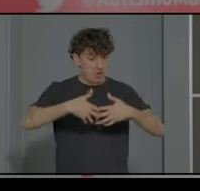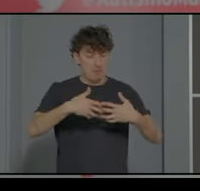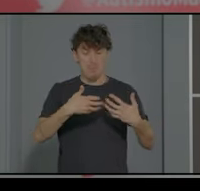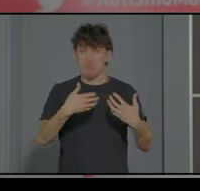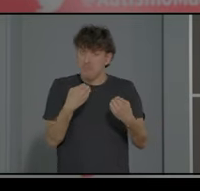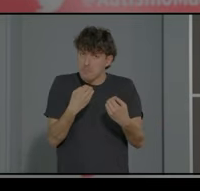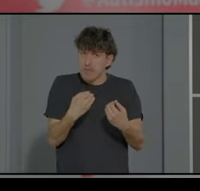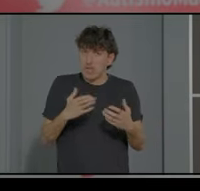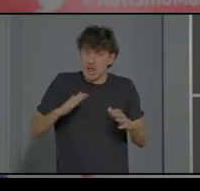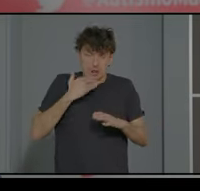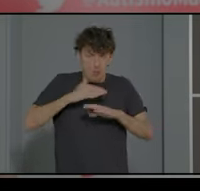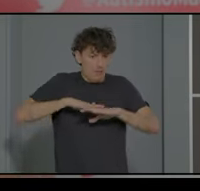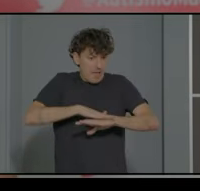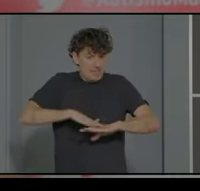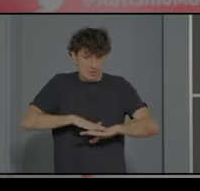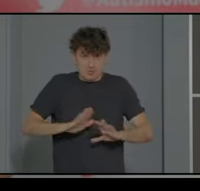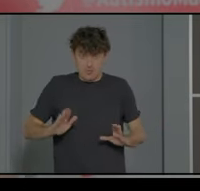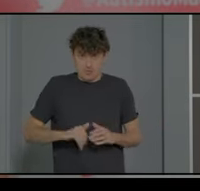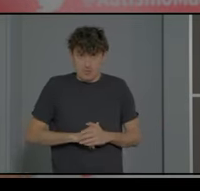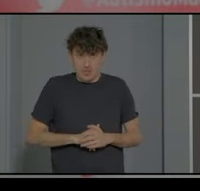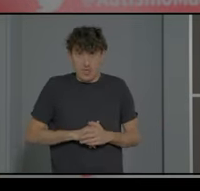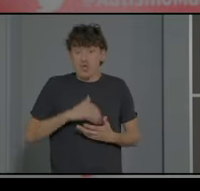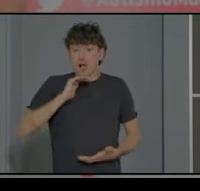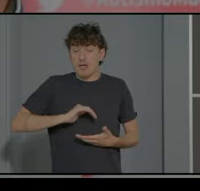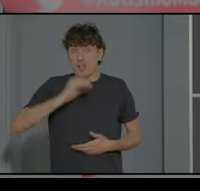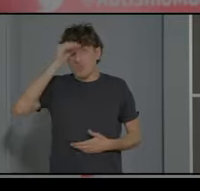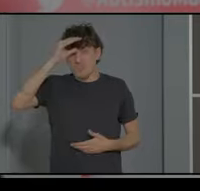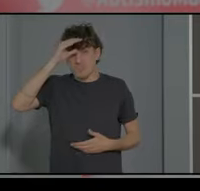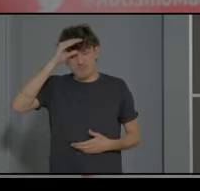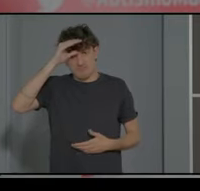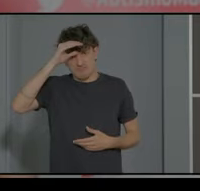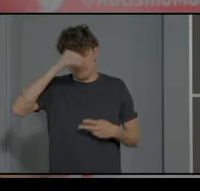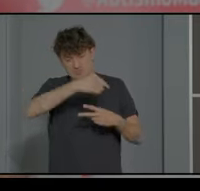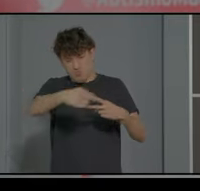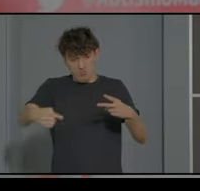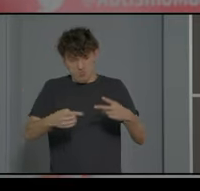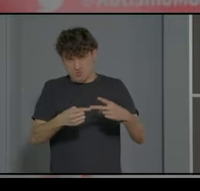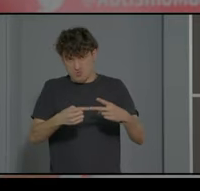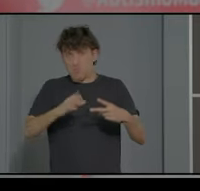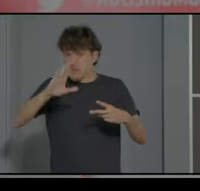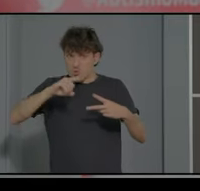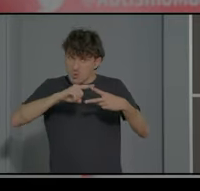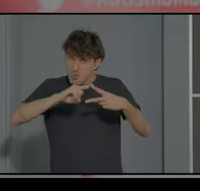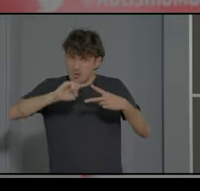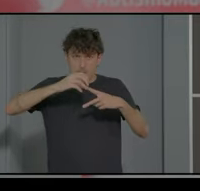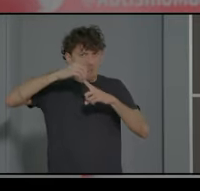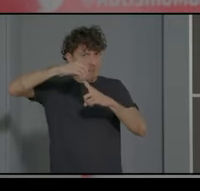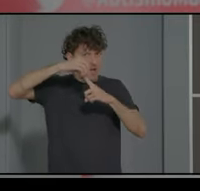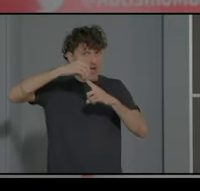básico la capacidad cognitiva pasa a segundo lugar con diferencia pero la comunicación y el lenguaje es crítico